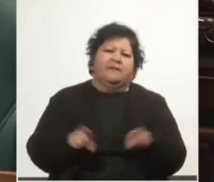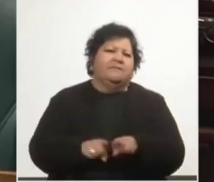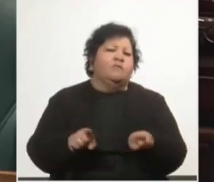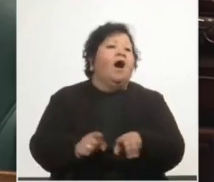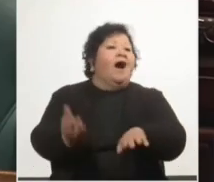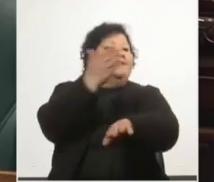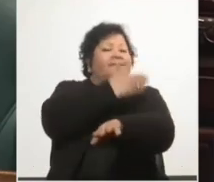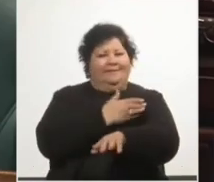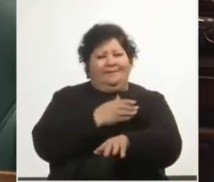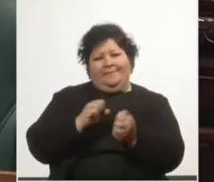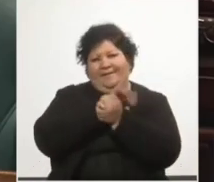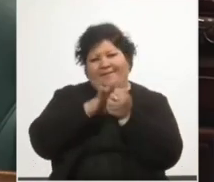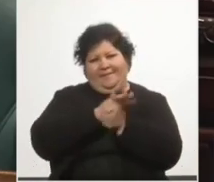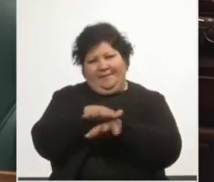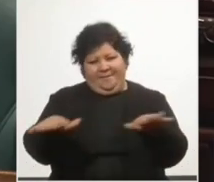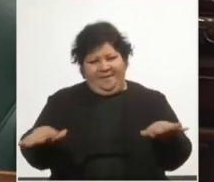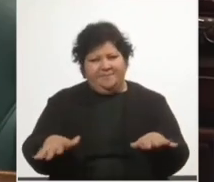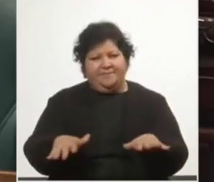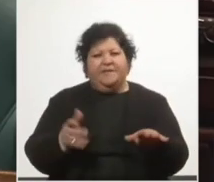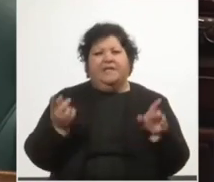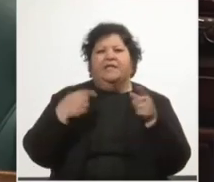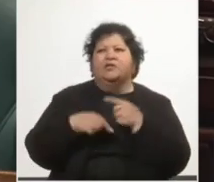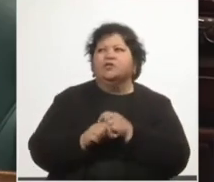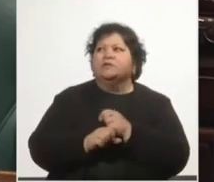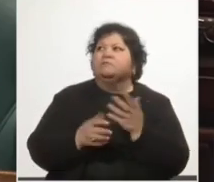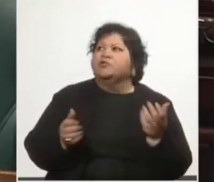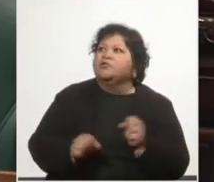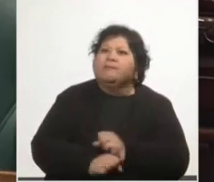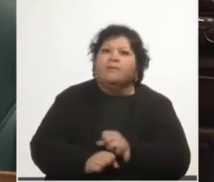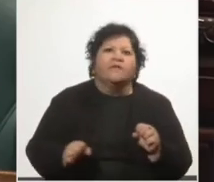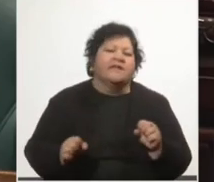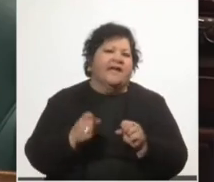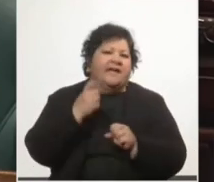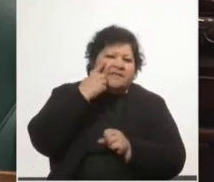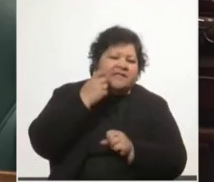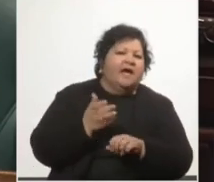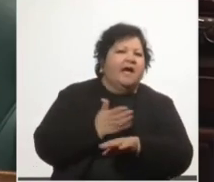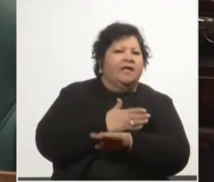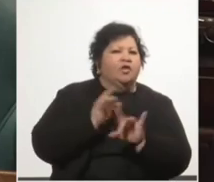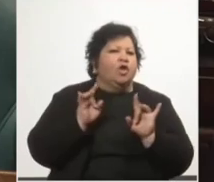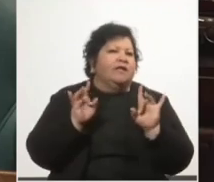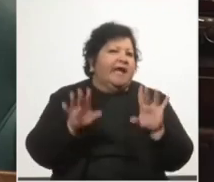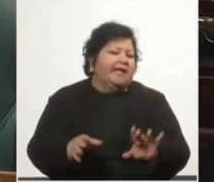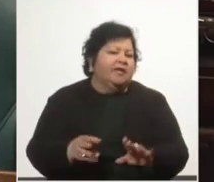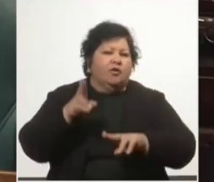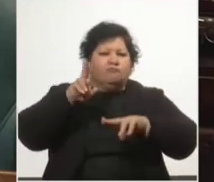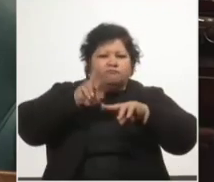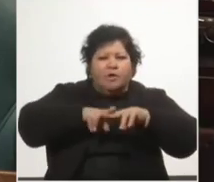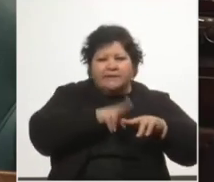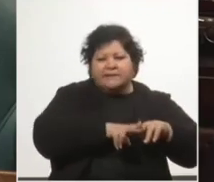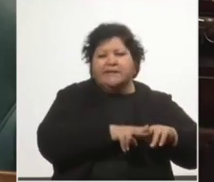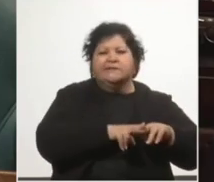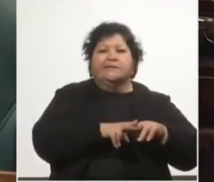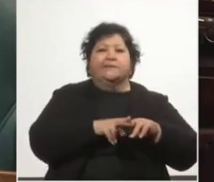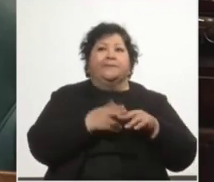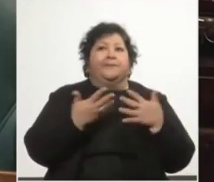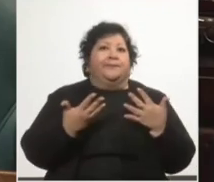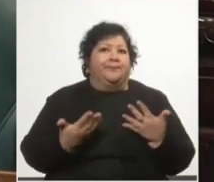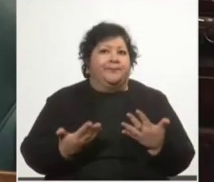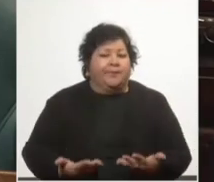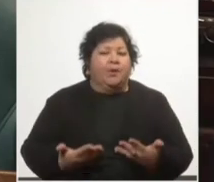por tierra la idea de que no se podían tomar más medidas sanitarias para evitar contagios y muertes, porque afectarían